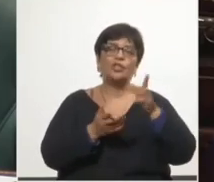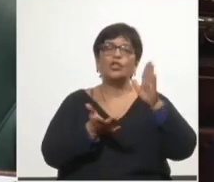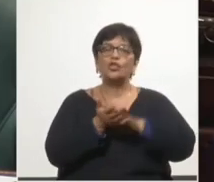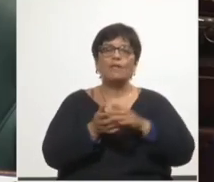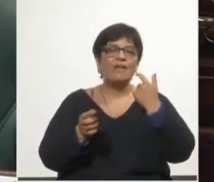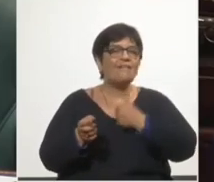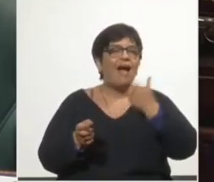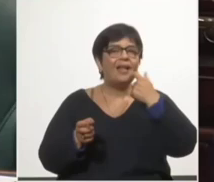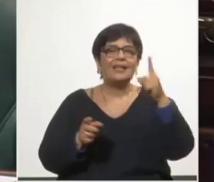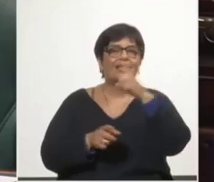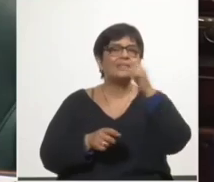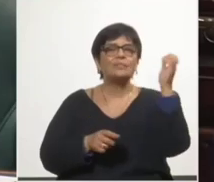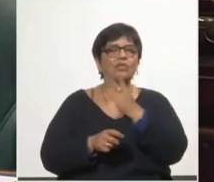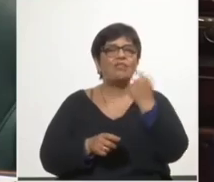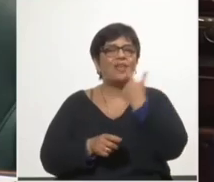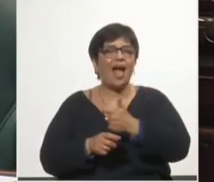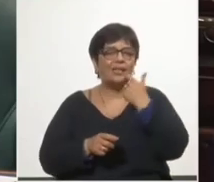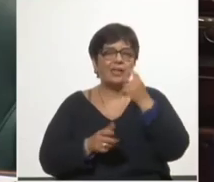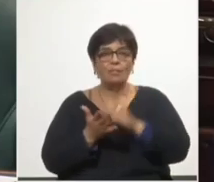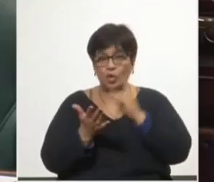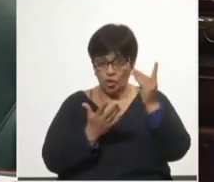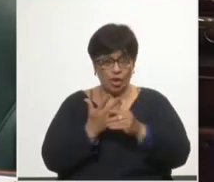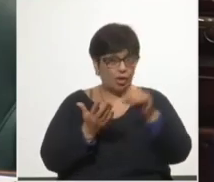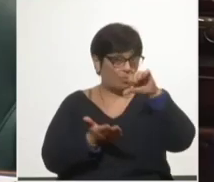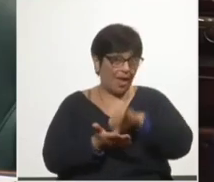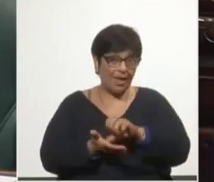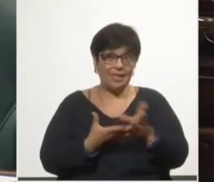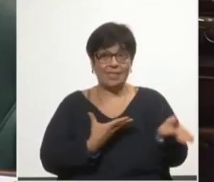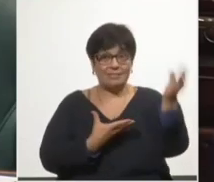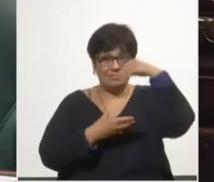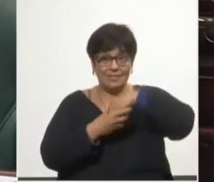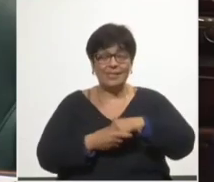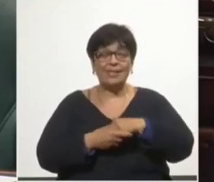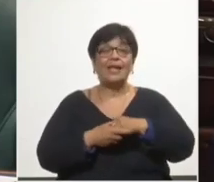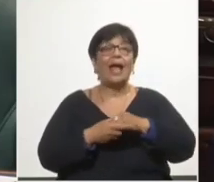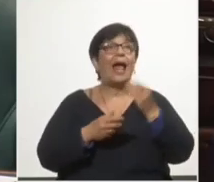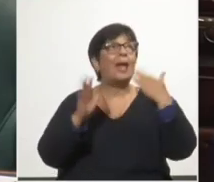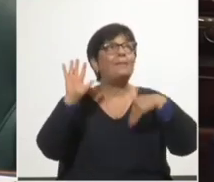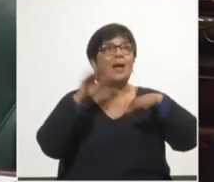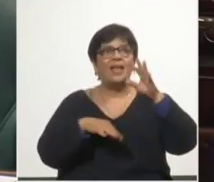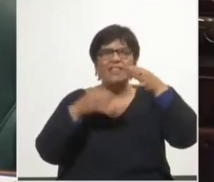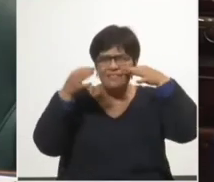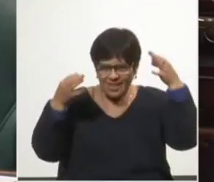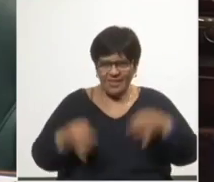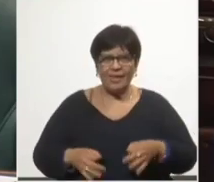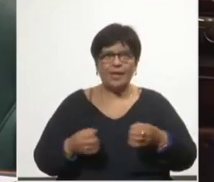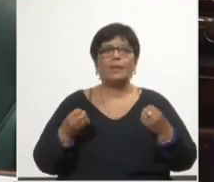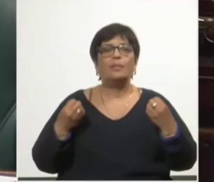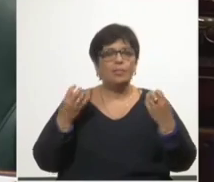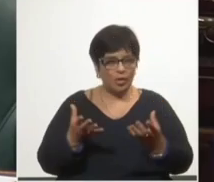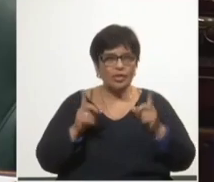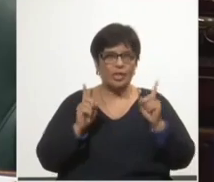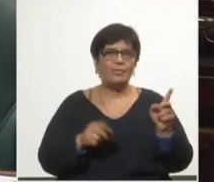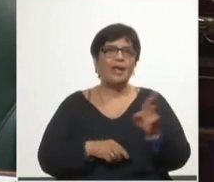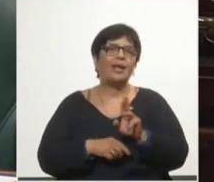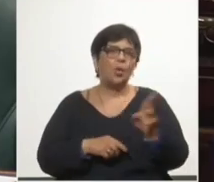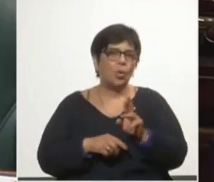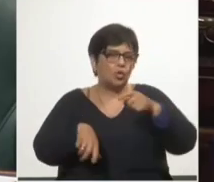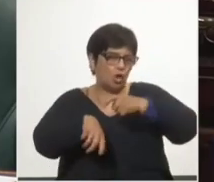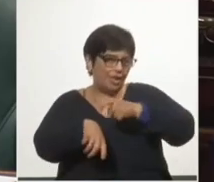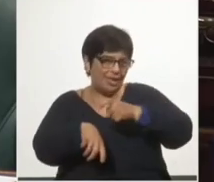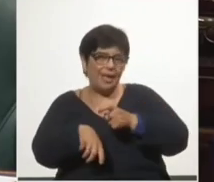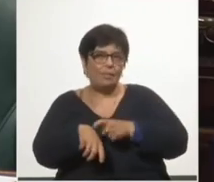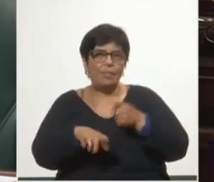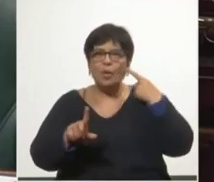ausencia absoluta de un proyecto de país que incluya a las grandes mayorías y por ende de los recursos, los tiempos